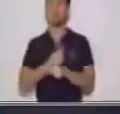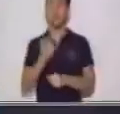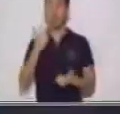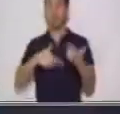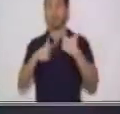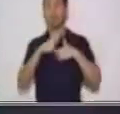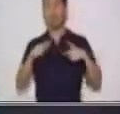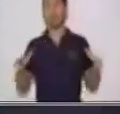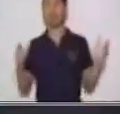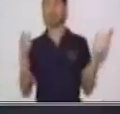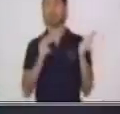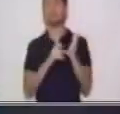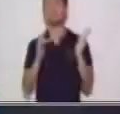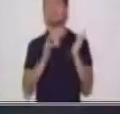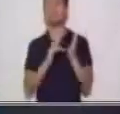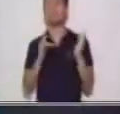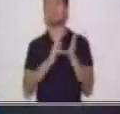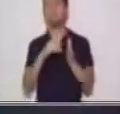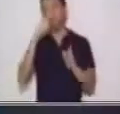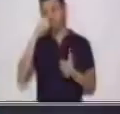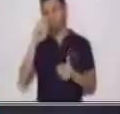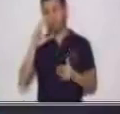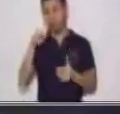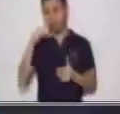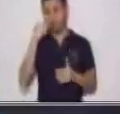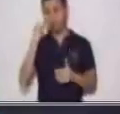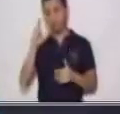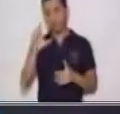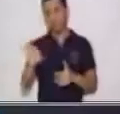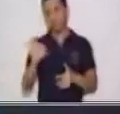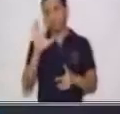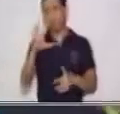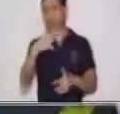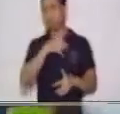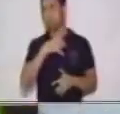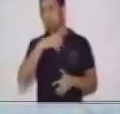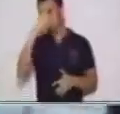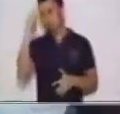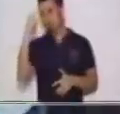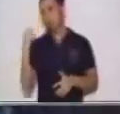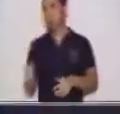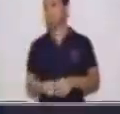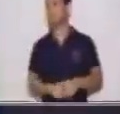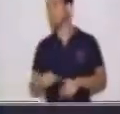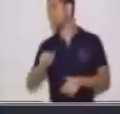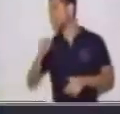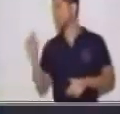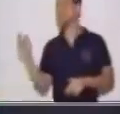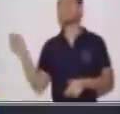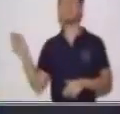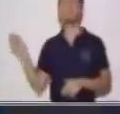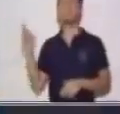técnico propio de su trabajo. También tenemos el lenguaje literario.